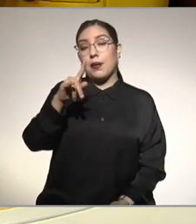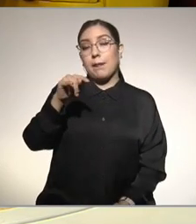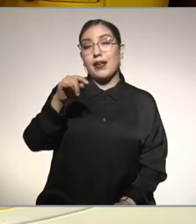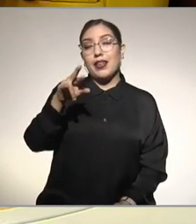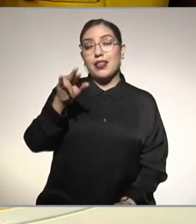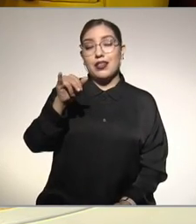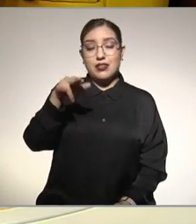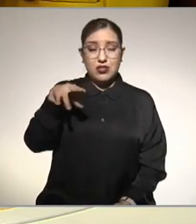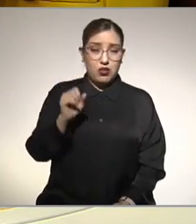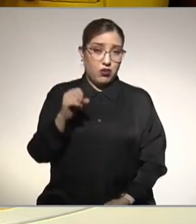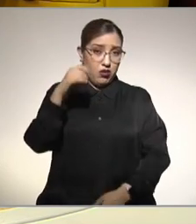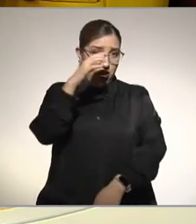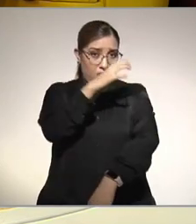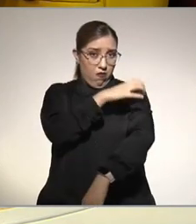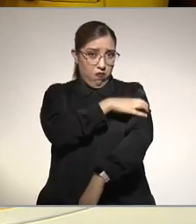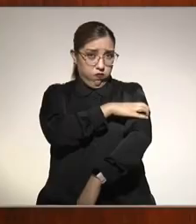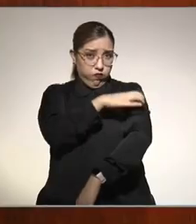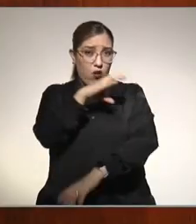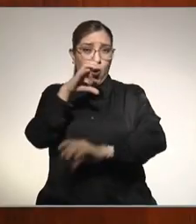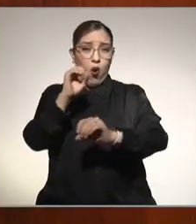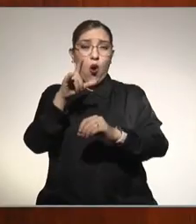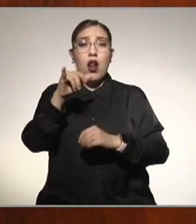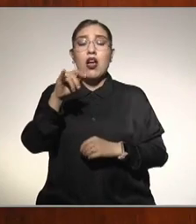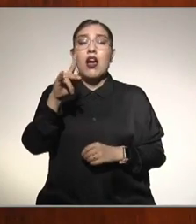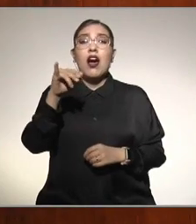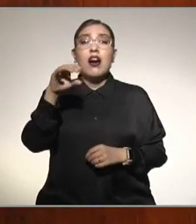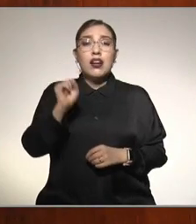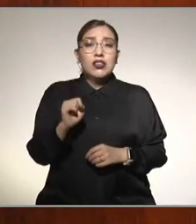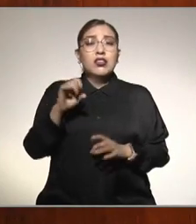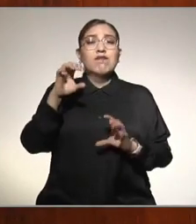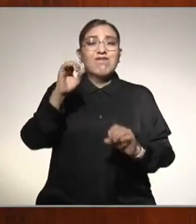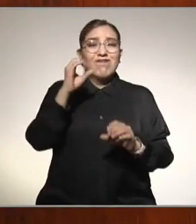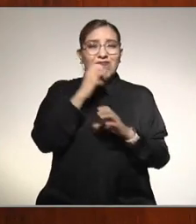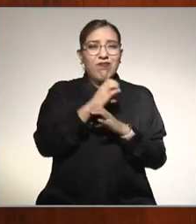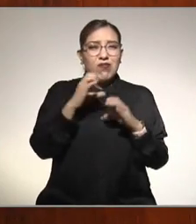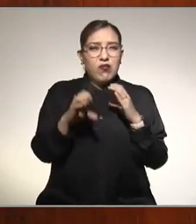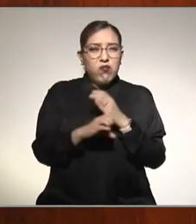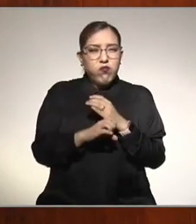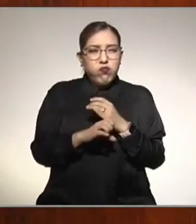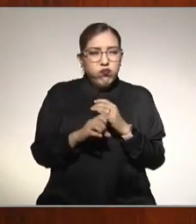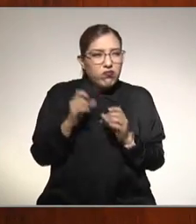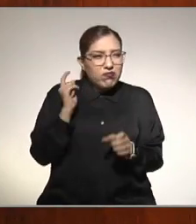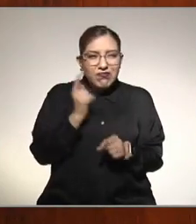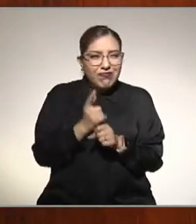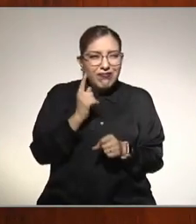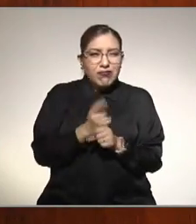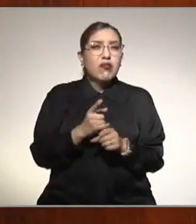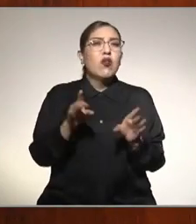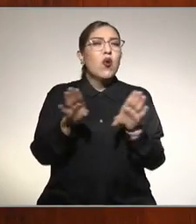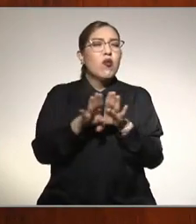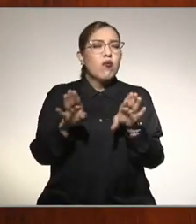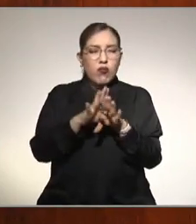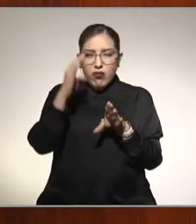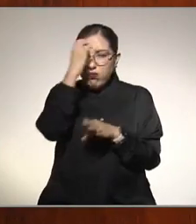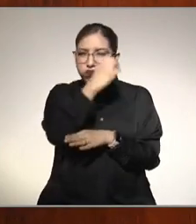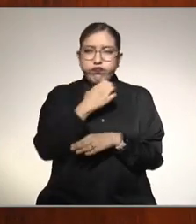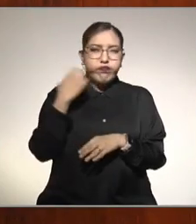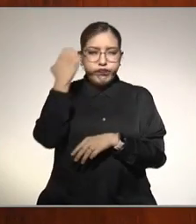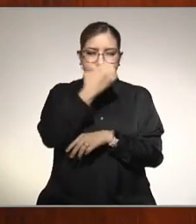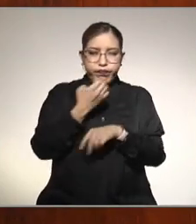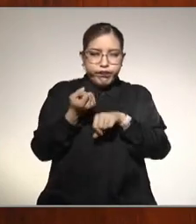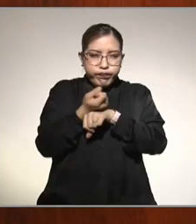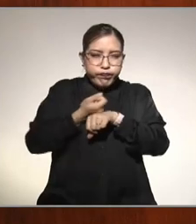lípidos estos son colesterol triglicéridos altos y esto se detecta en el examen de sangre tiene la